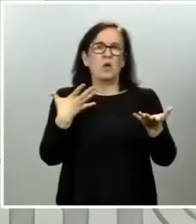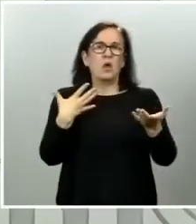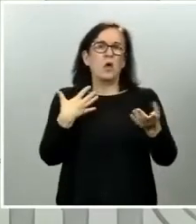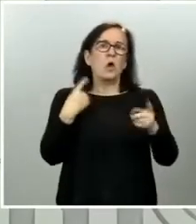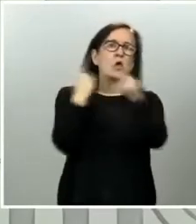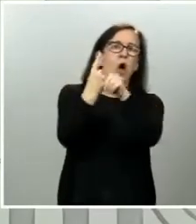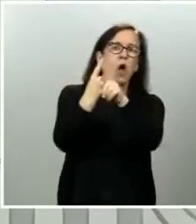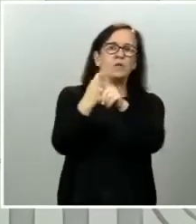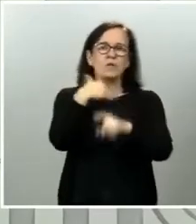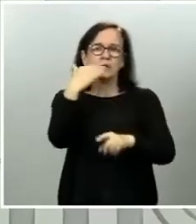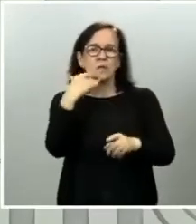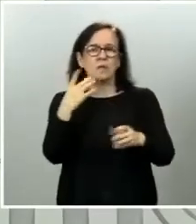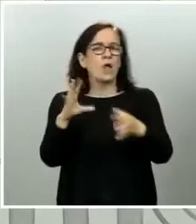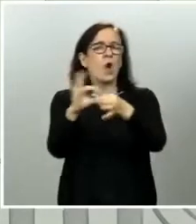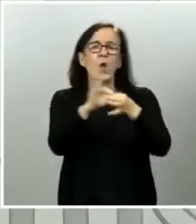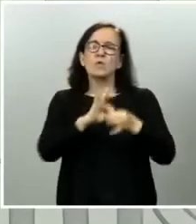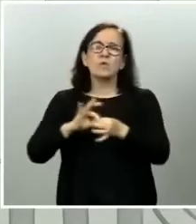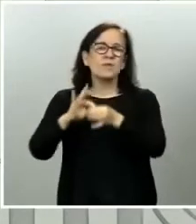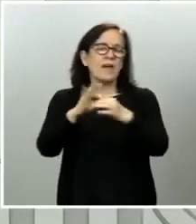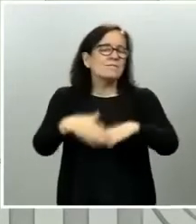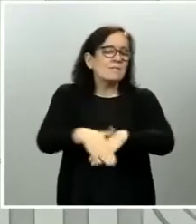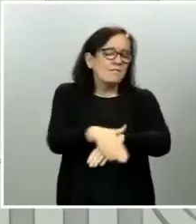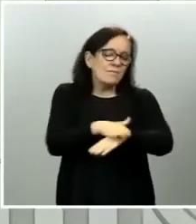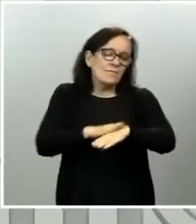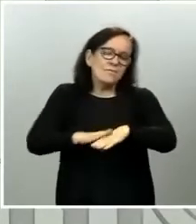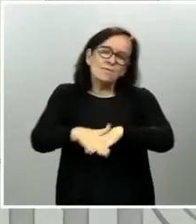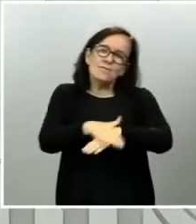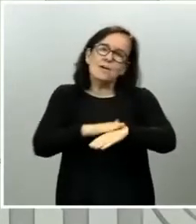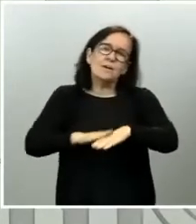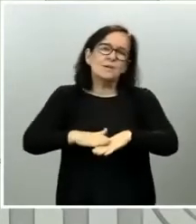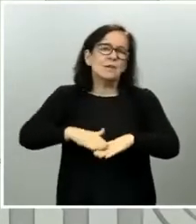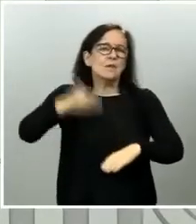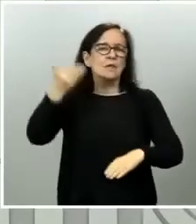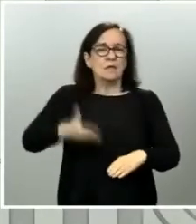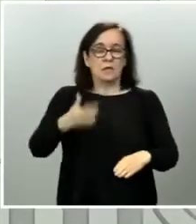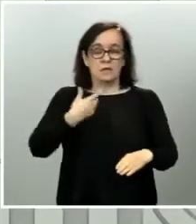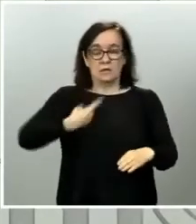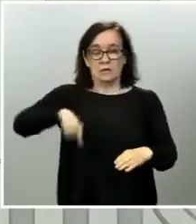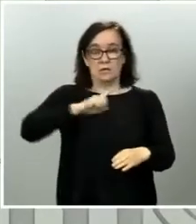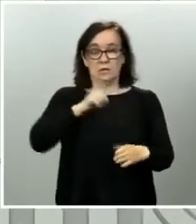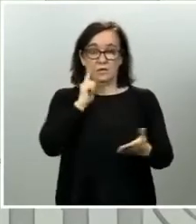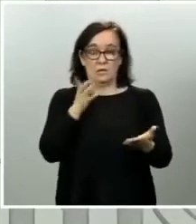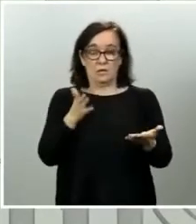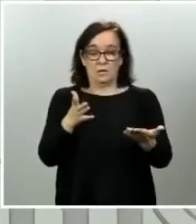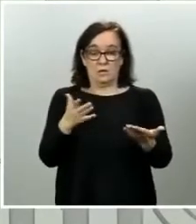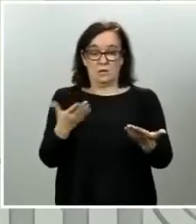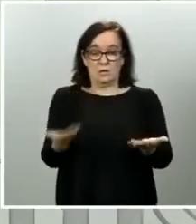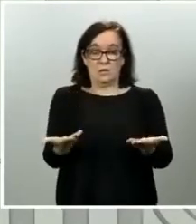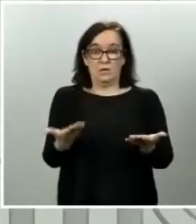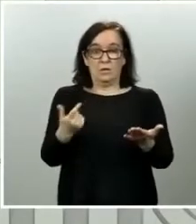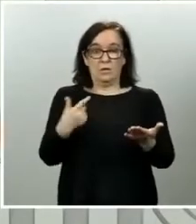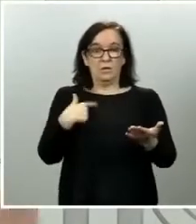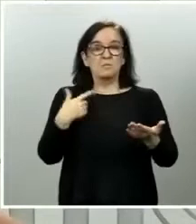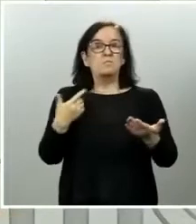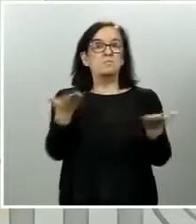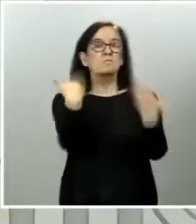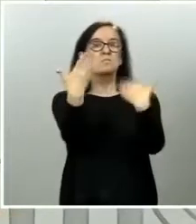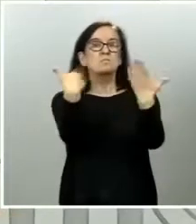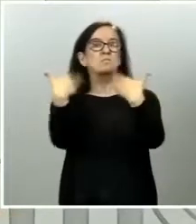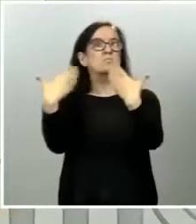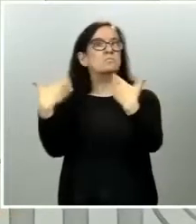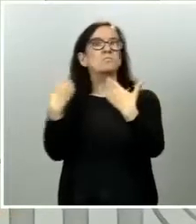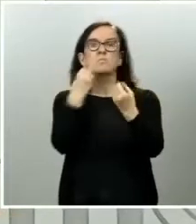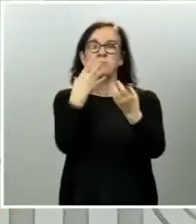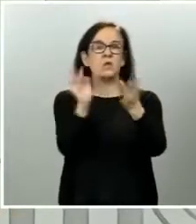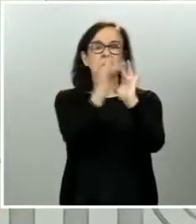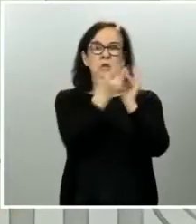La unidad es fundamental, lo ha sido siempre. Nosotros tenemos la interlocución muy fluida con las comunidades autónomas. El presidente del